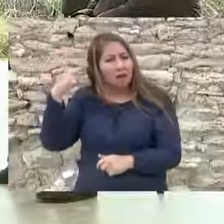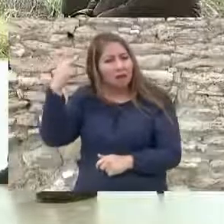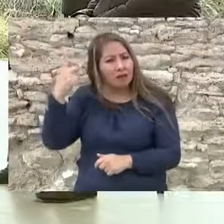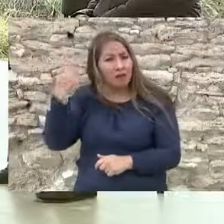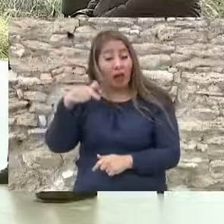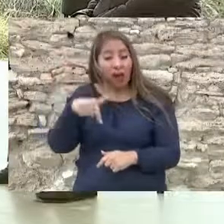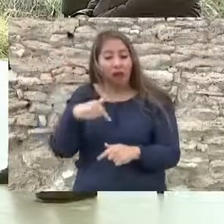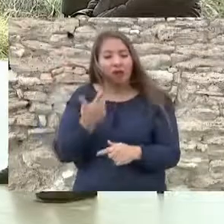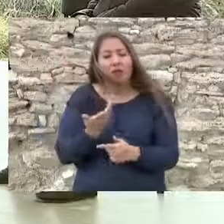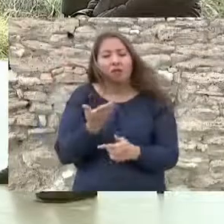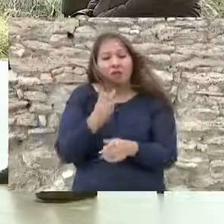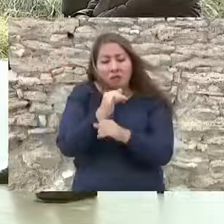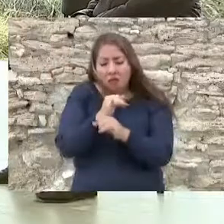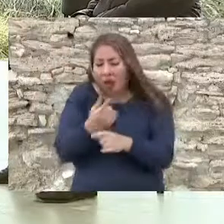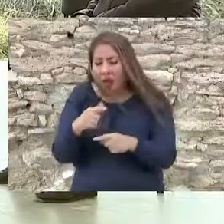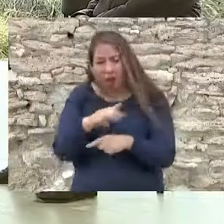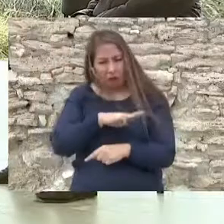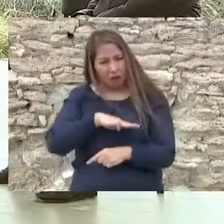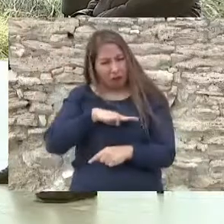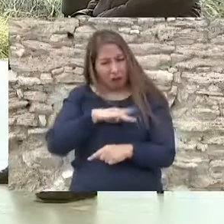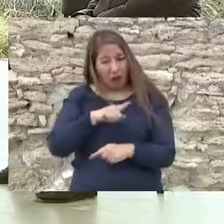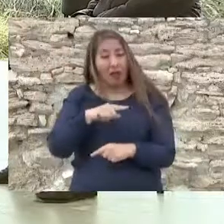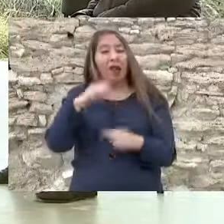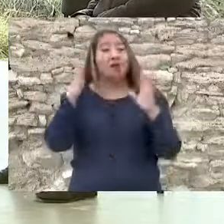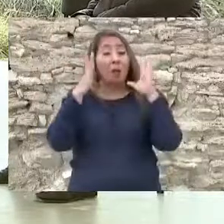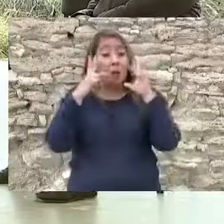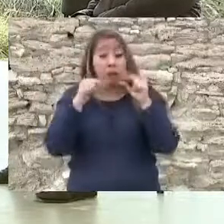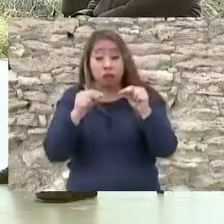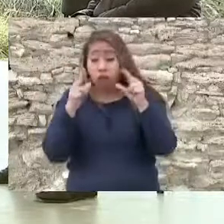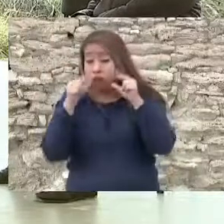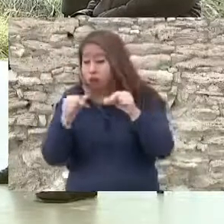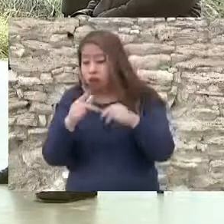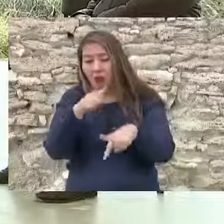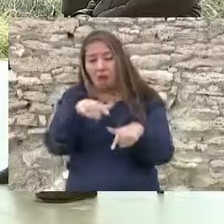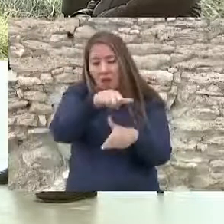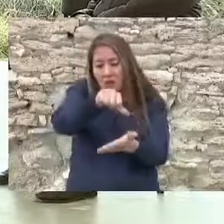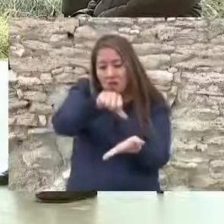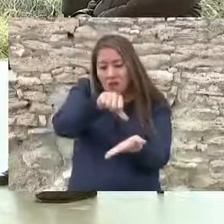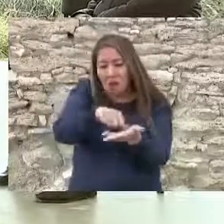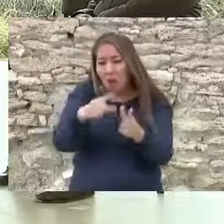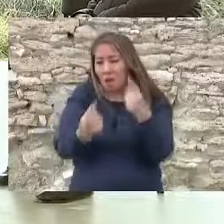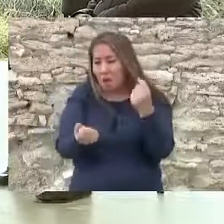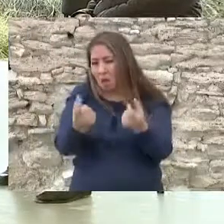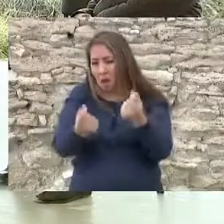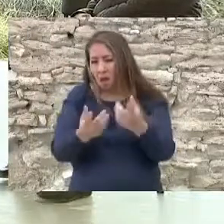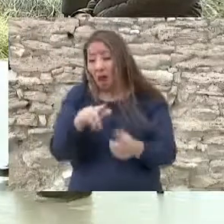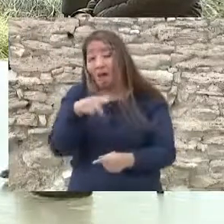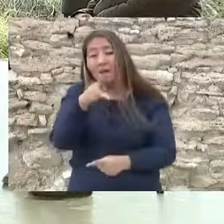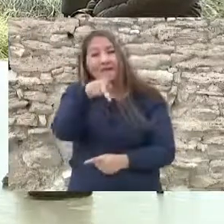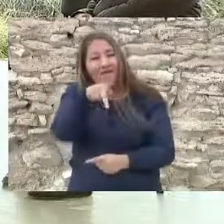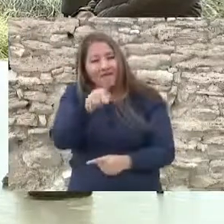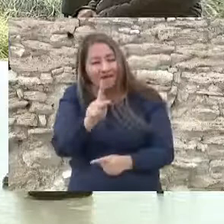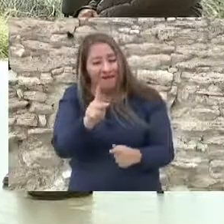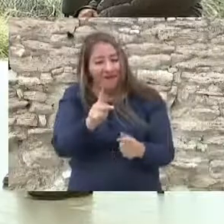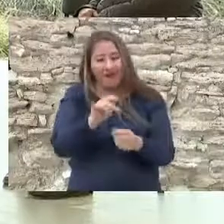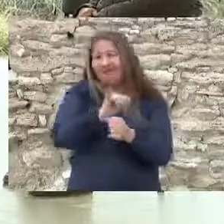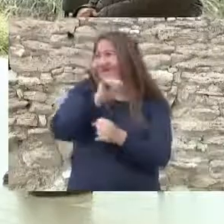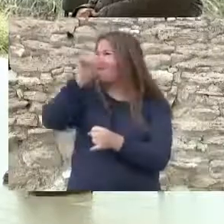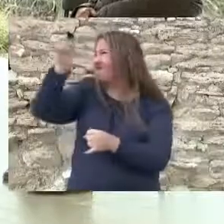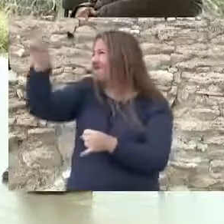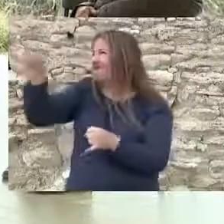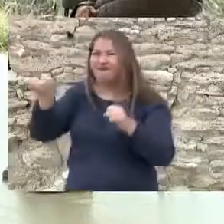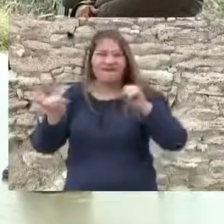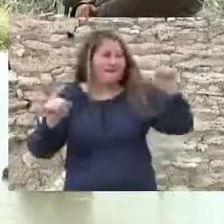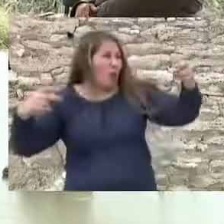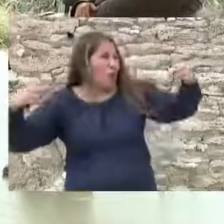crear aquí una misión, hacienda, rancho o centro de población de algún tipo, pero las grandes distancias y los